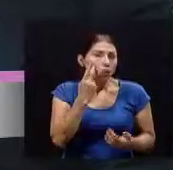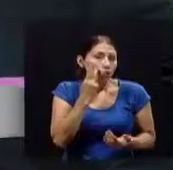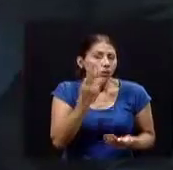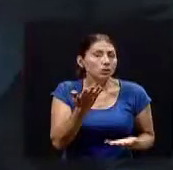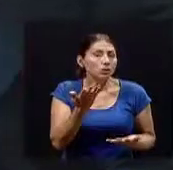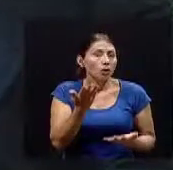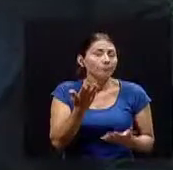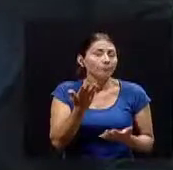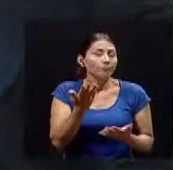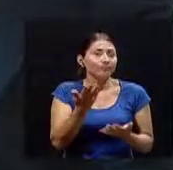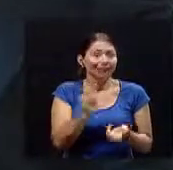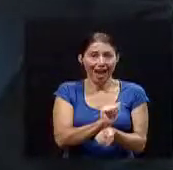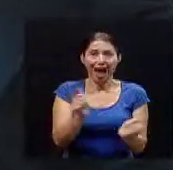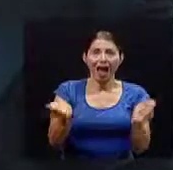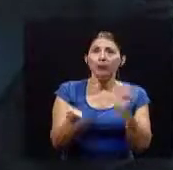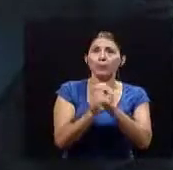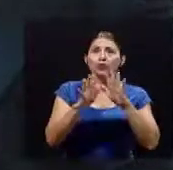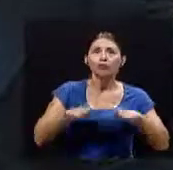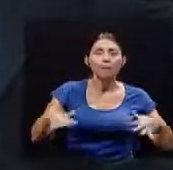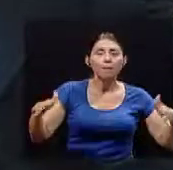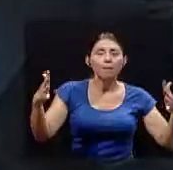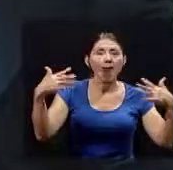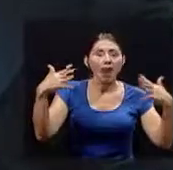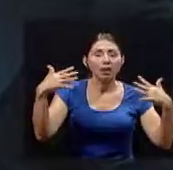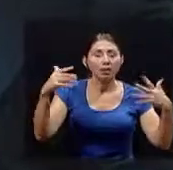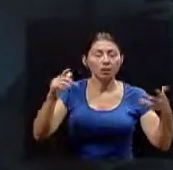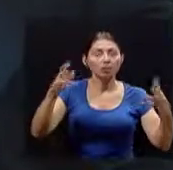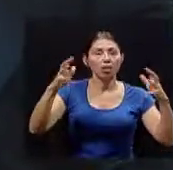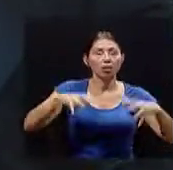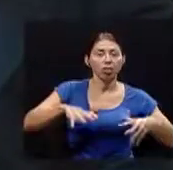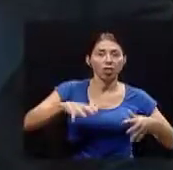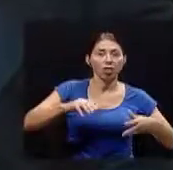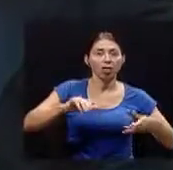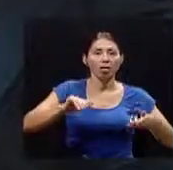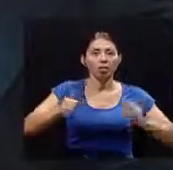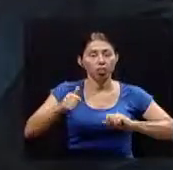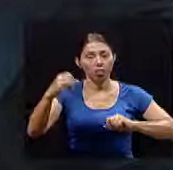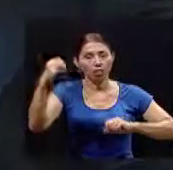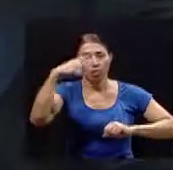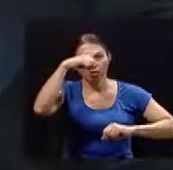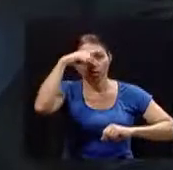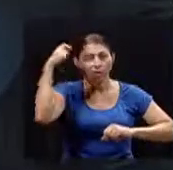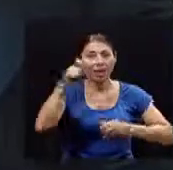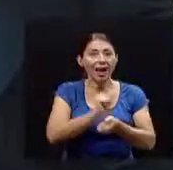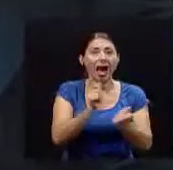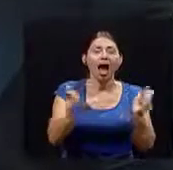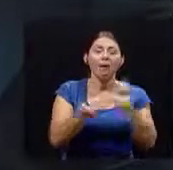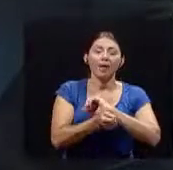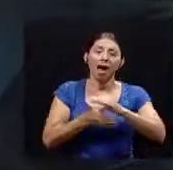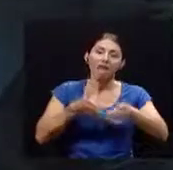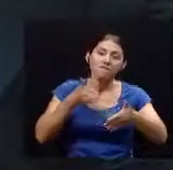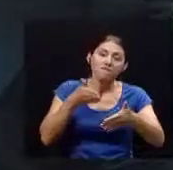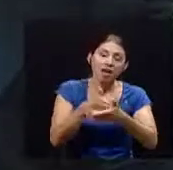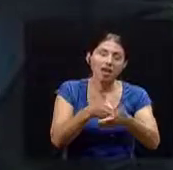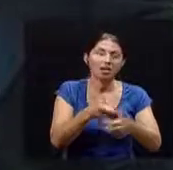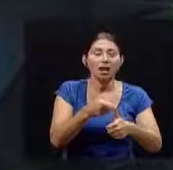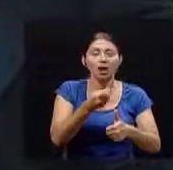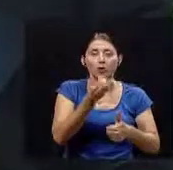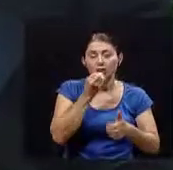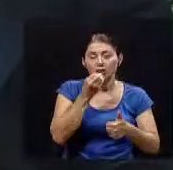ha afectado estos cambios climáticos a las poblaciones en general tanto nutricionalmente como respiratoriamente